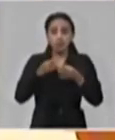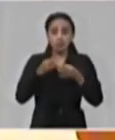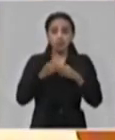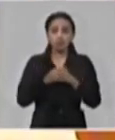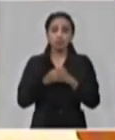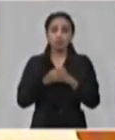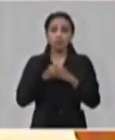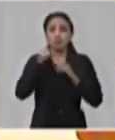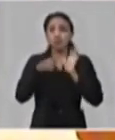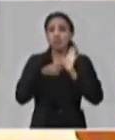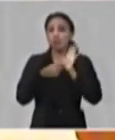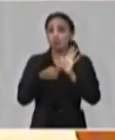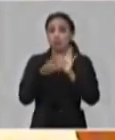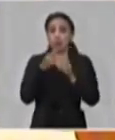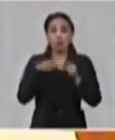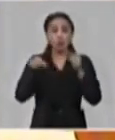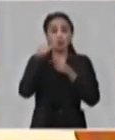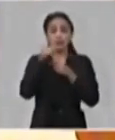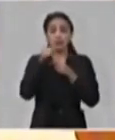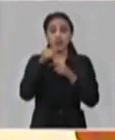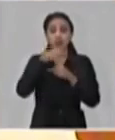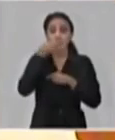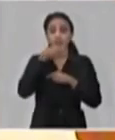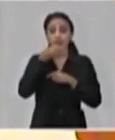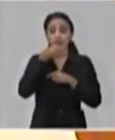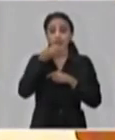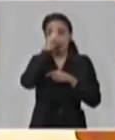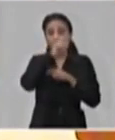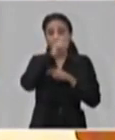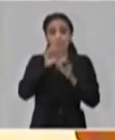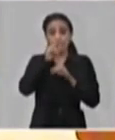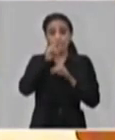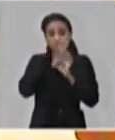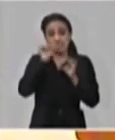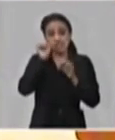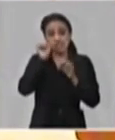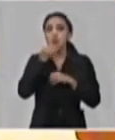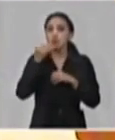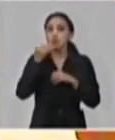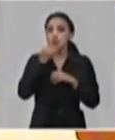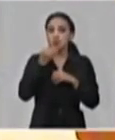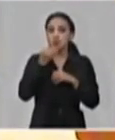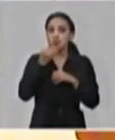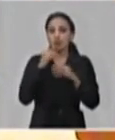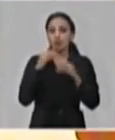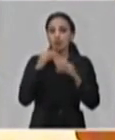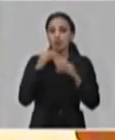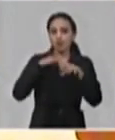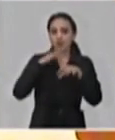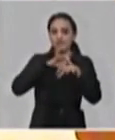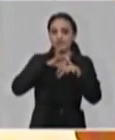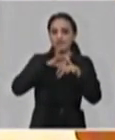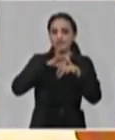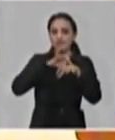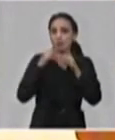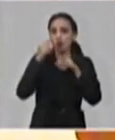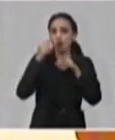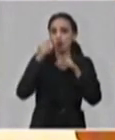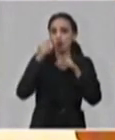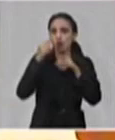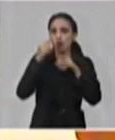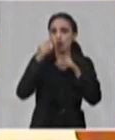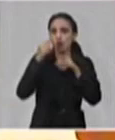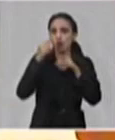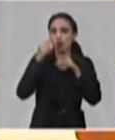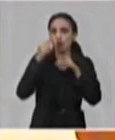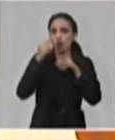demostrado, como lo han dicho los especialistas, de que ellos pueden evitar la propagación. La limpieza regular de